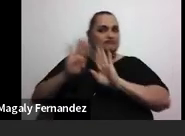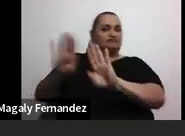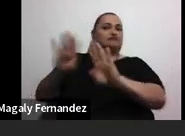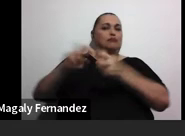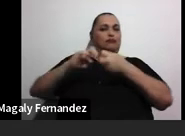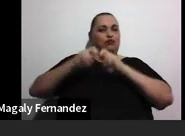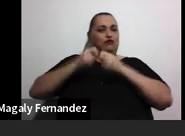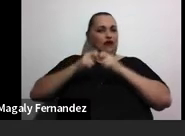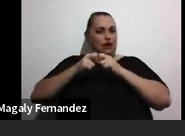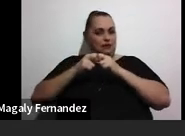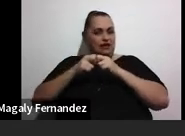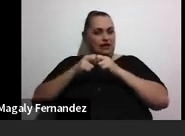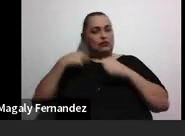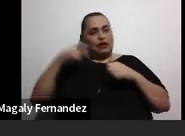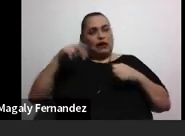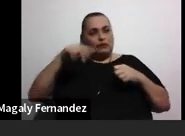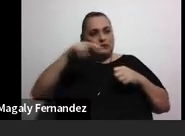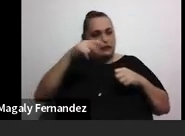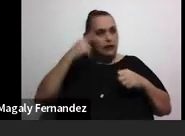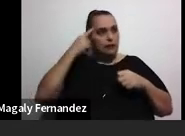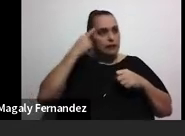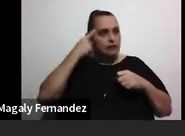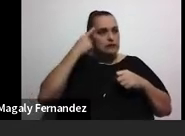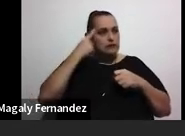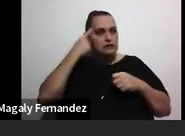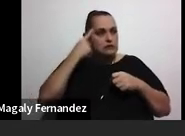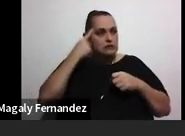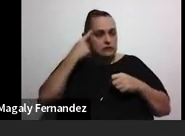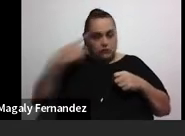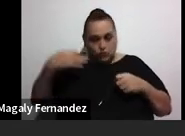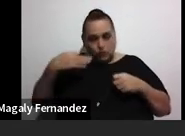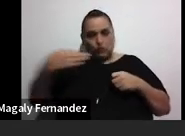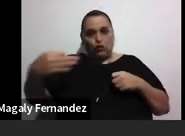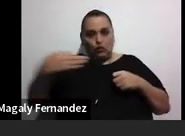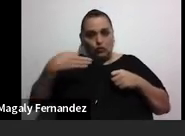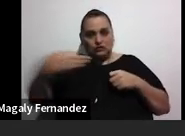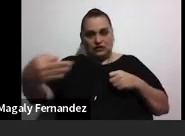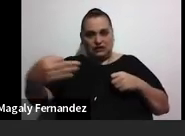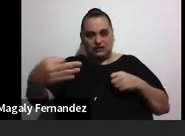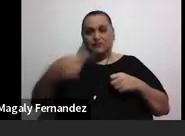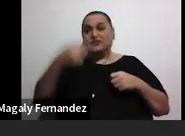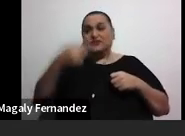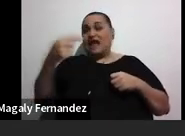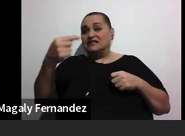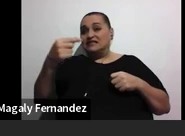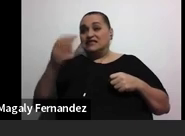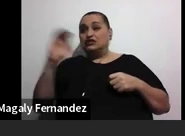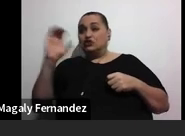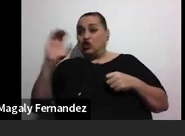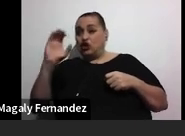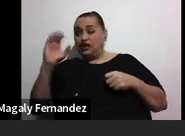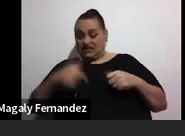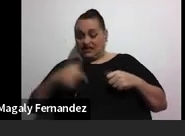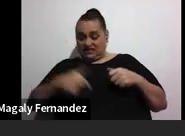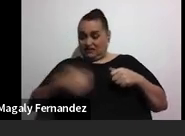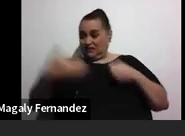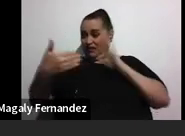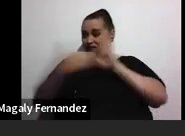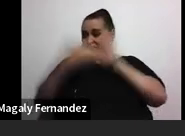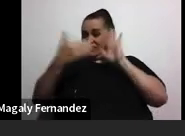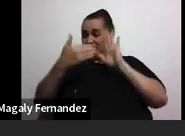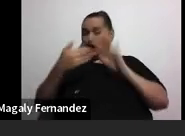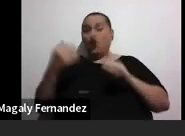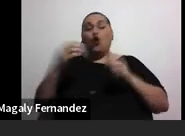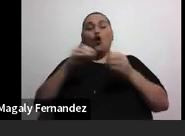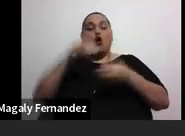cabilando y pensando y pensando todos los días. Vean que la gastritis y la colitis también tienen un componente también de salud mental y